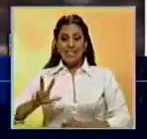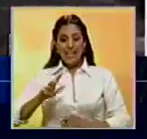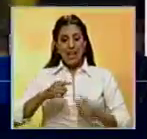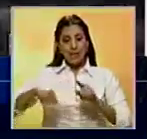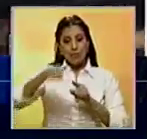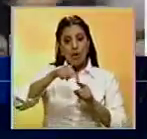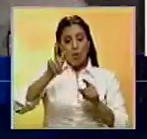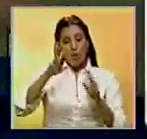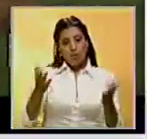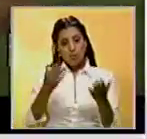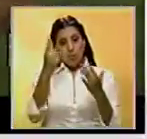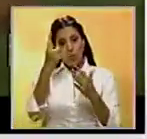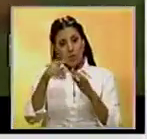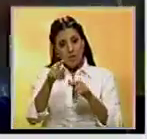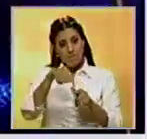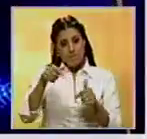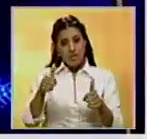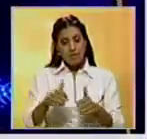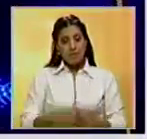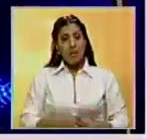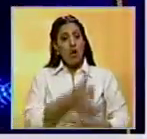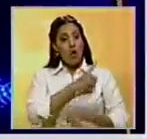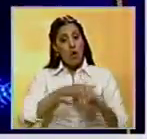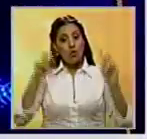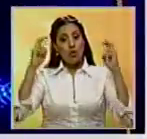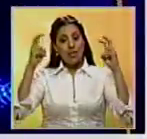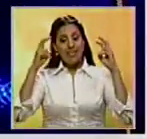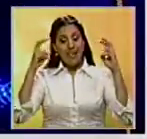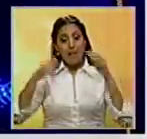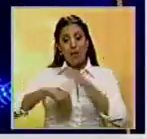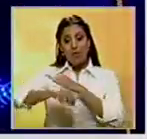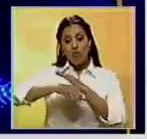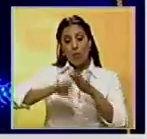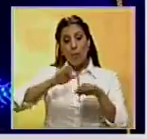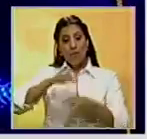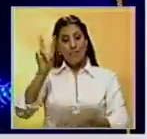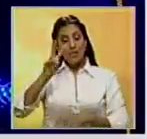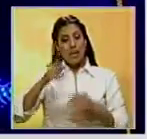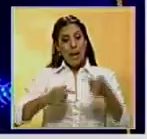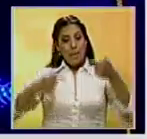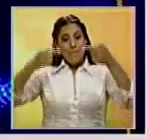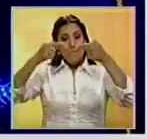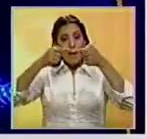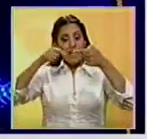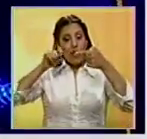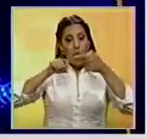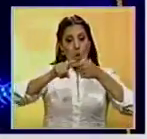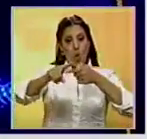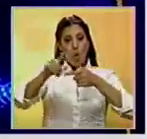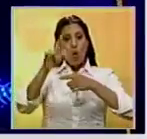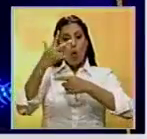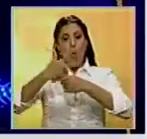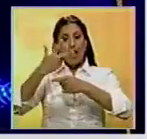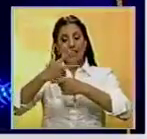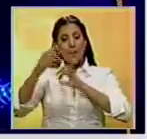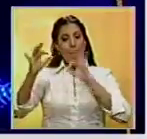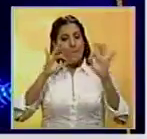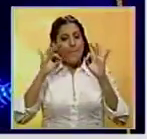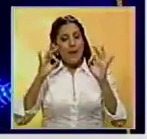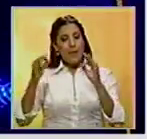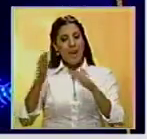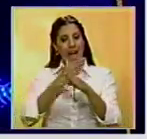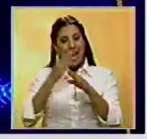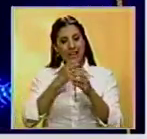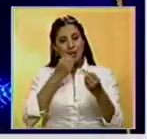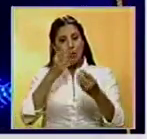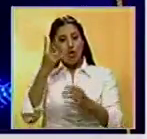cuadrangular, 4 impulsadas y una anotada. Cambiamos de tema y hablamos de fútbol porque Venezuela empató un gol con Guatemala en el último partido de preparación antes